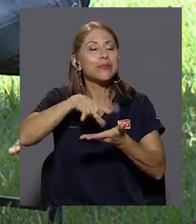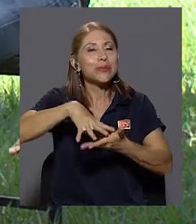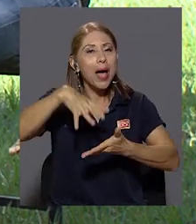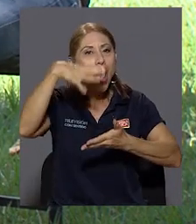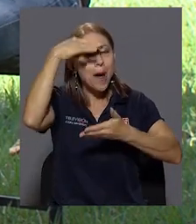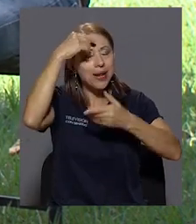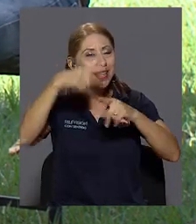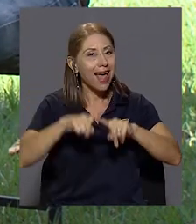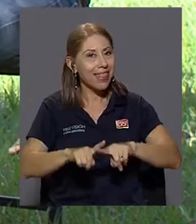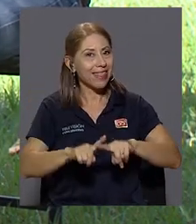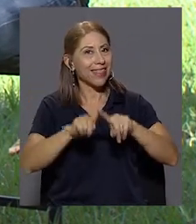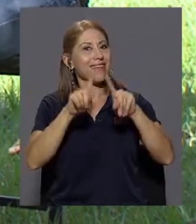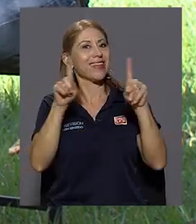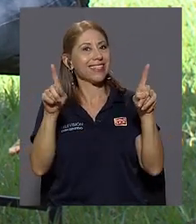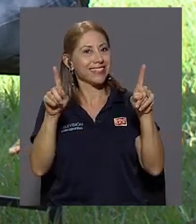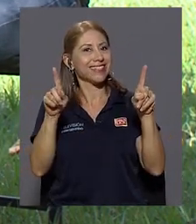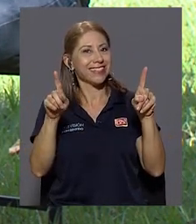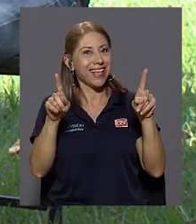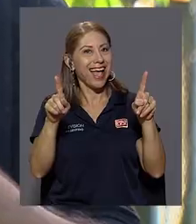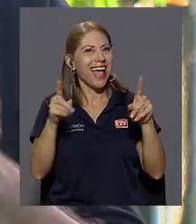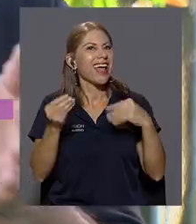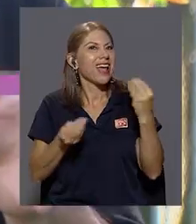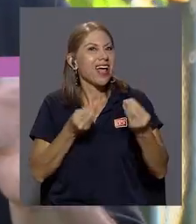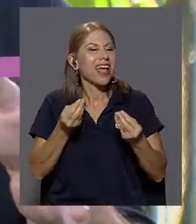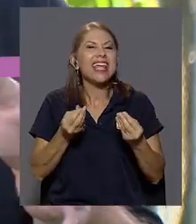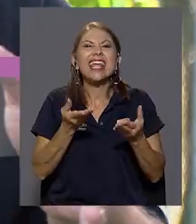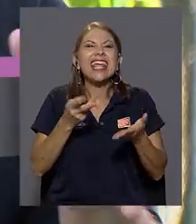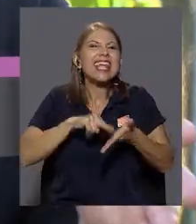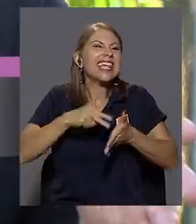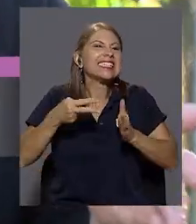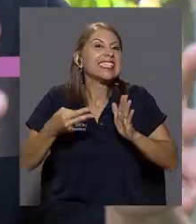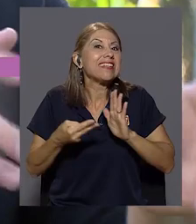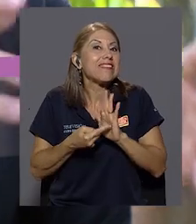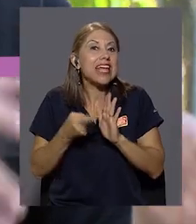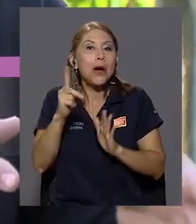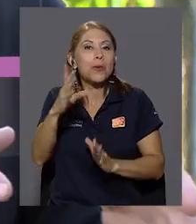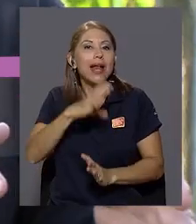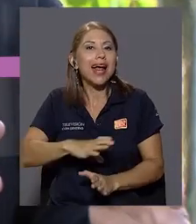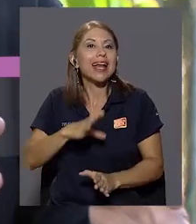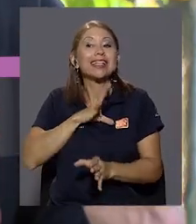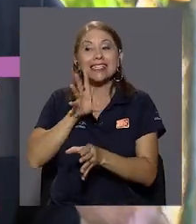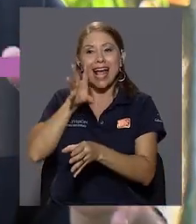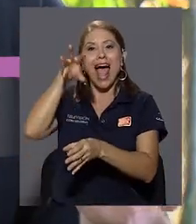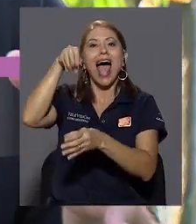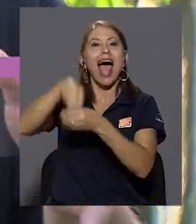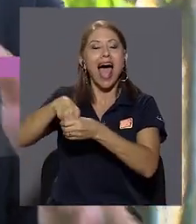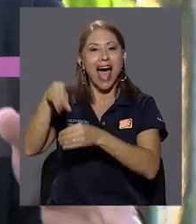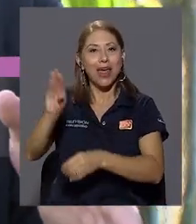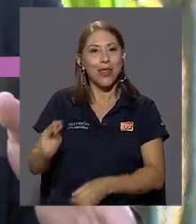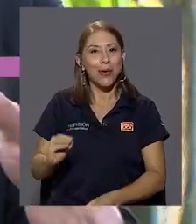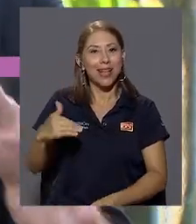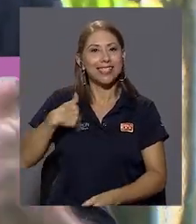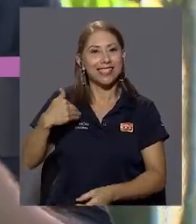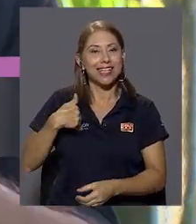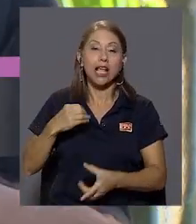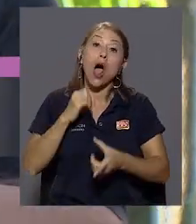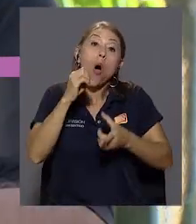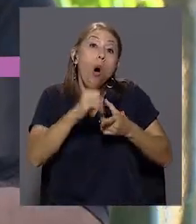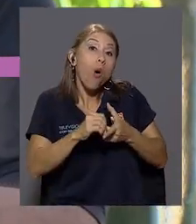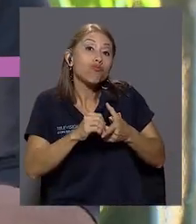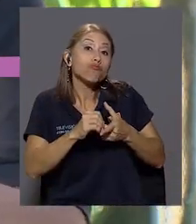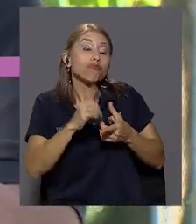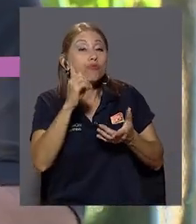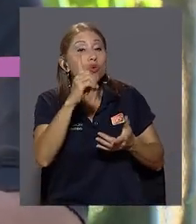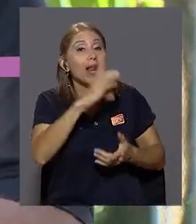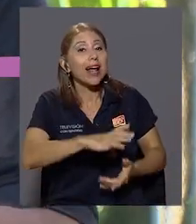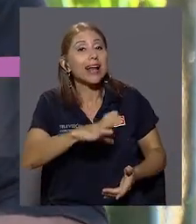distinguir, ¿verdad? Cosa que nos cuesta un poquito, qué cosa es parte de la adolescencia, qué características son propias del adolescente y